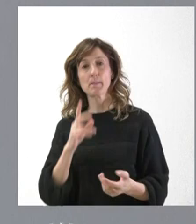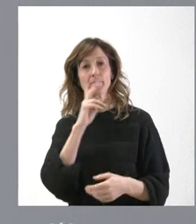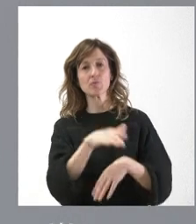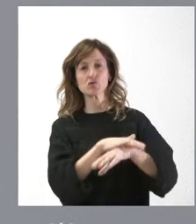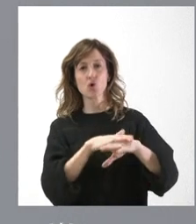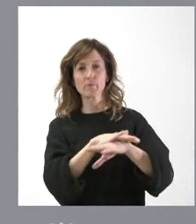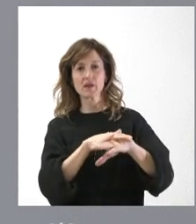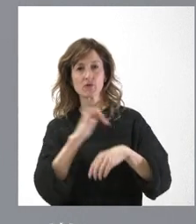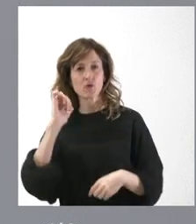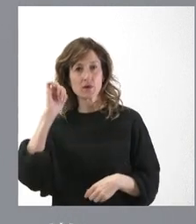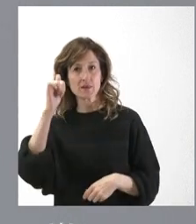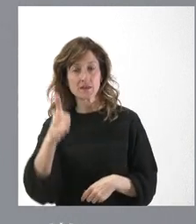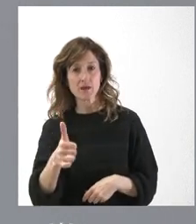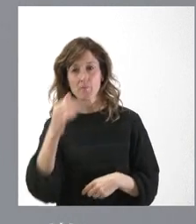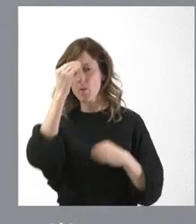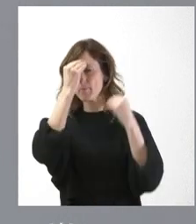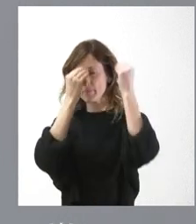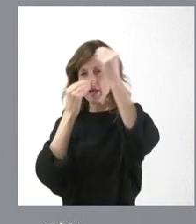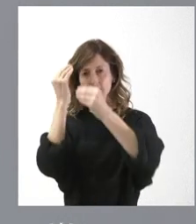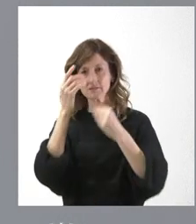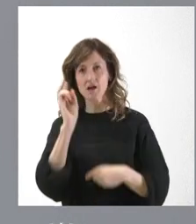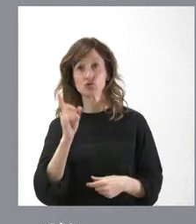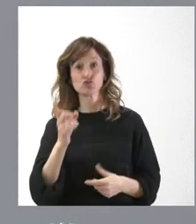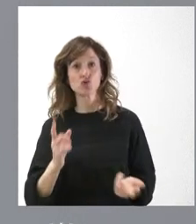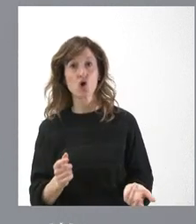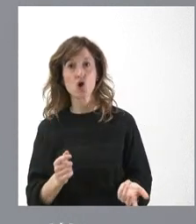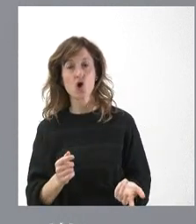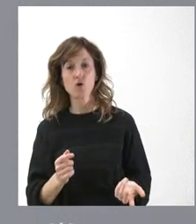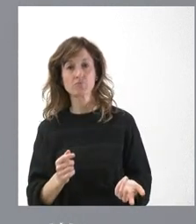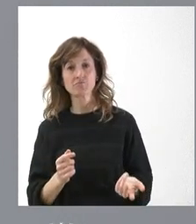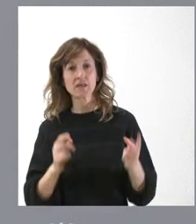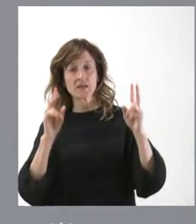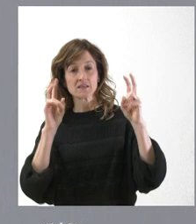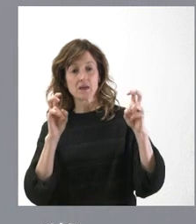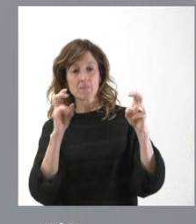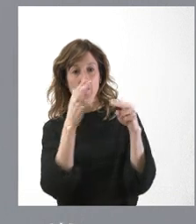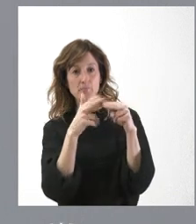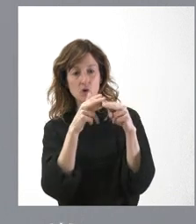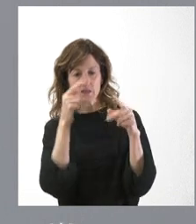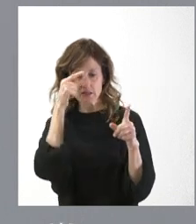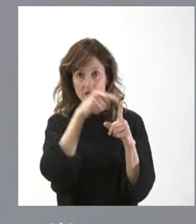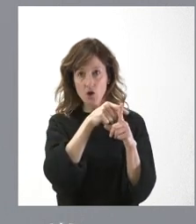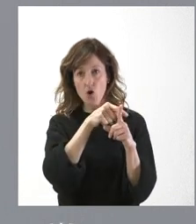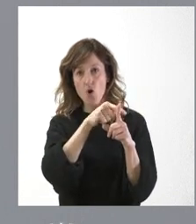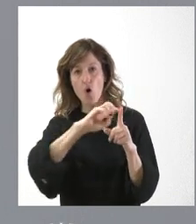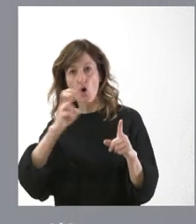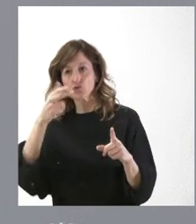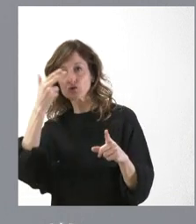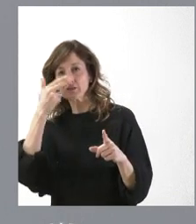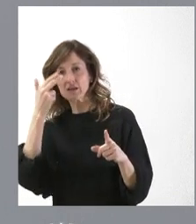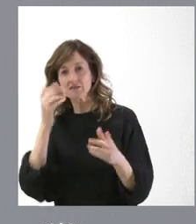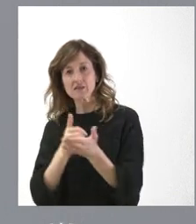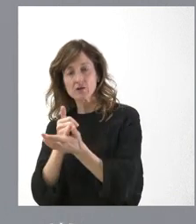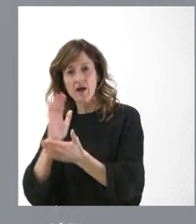mucho tiempo está pensando solo en una determinada actuación política y perjudica claramente los intereses de los